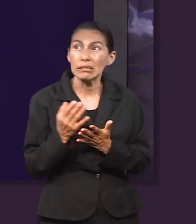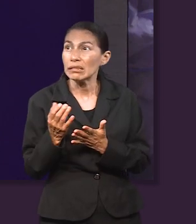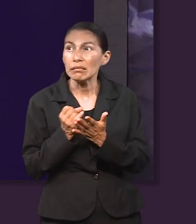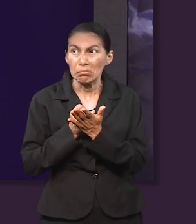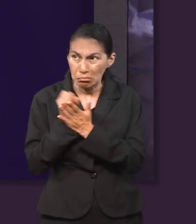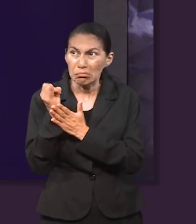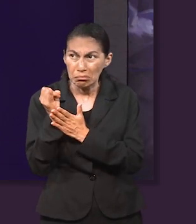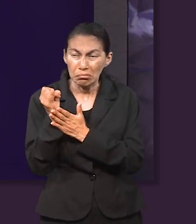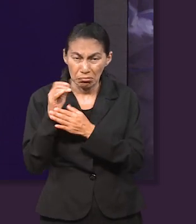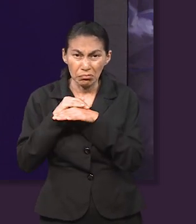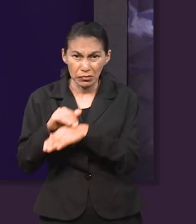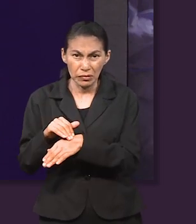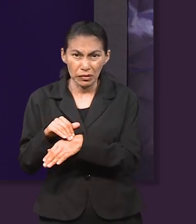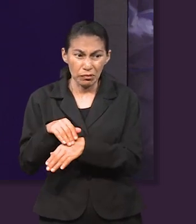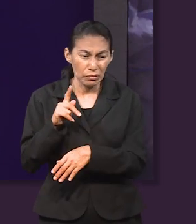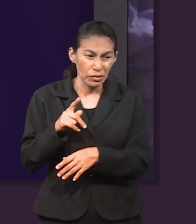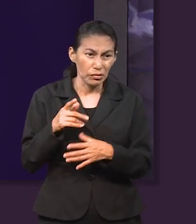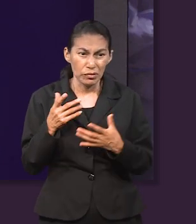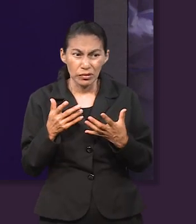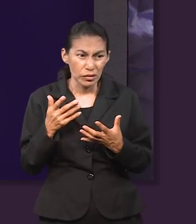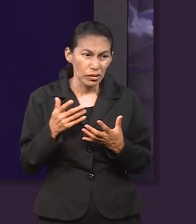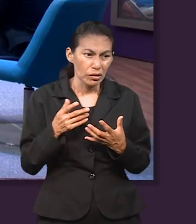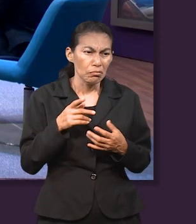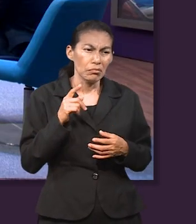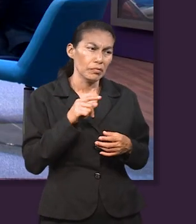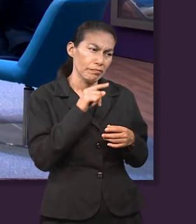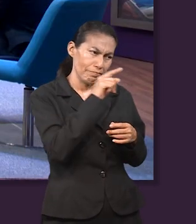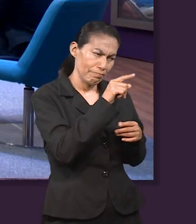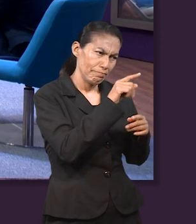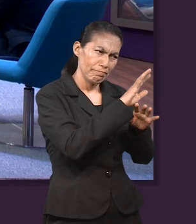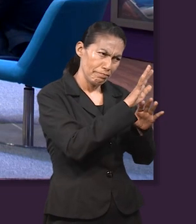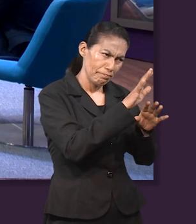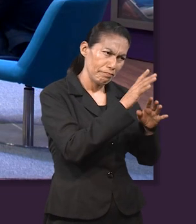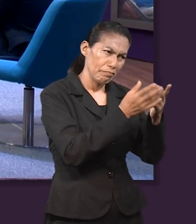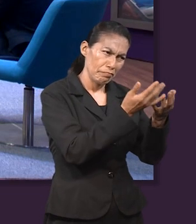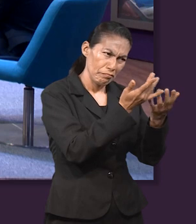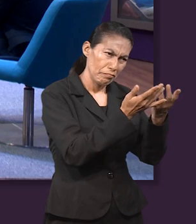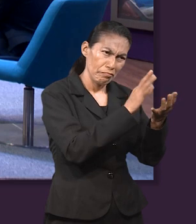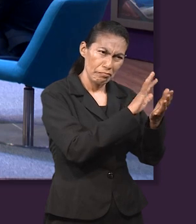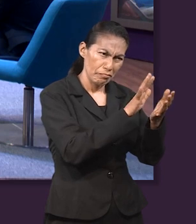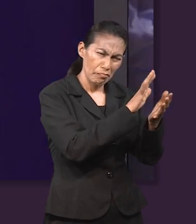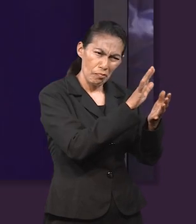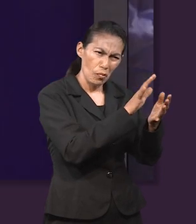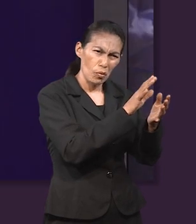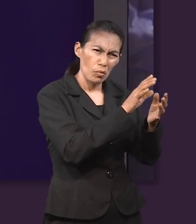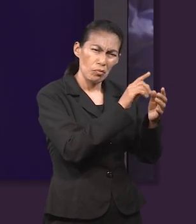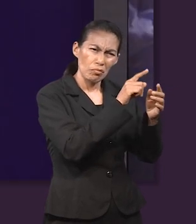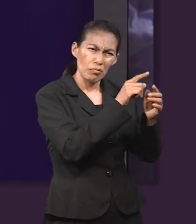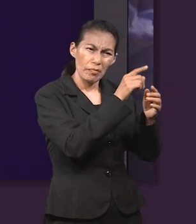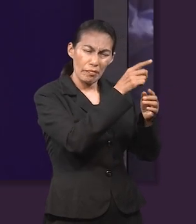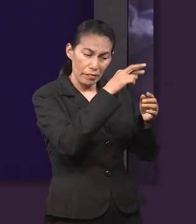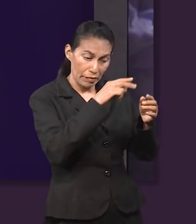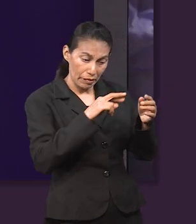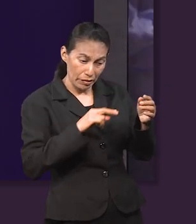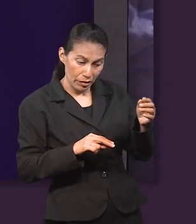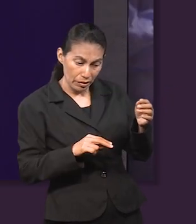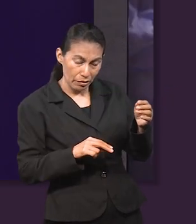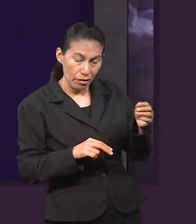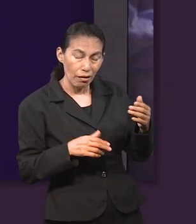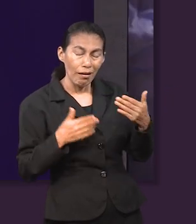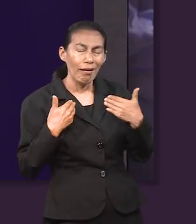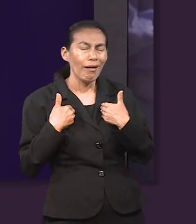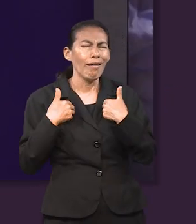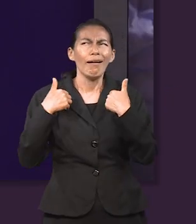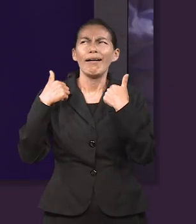él estaba en un punto de que no sabía qué hacer. Obedecer a Dios, pues, era su decisión en ese momento, pero cuando